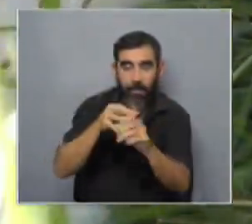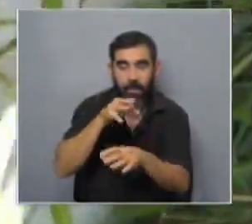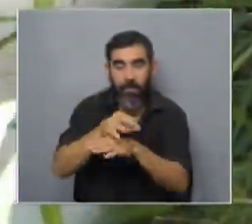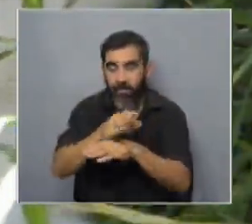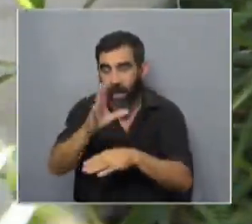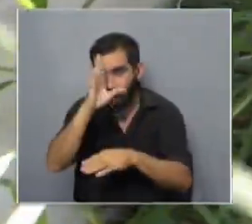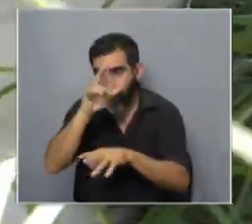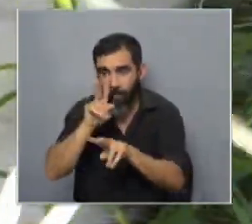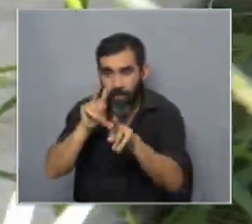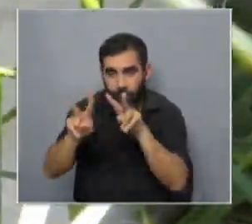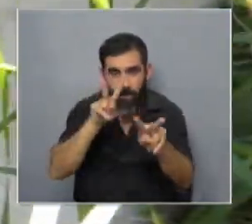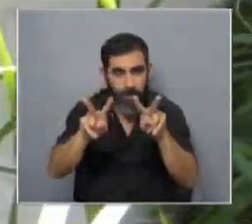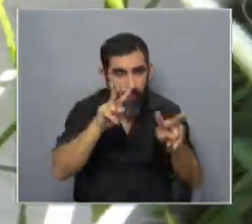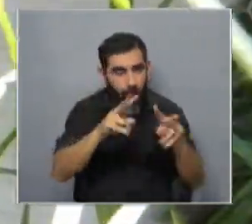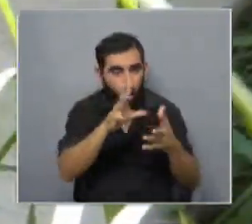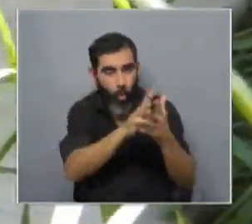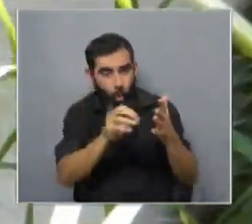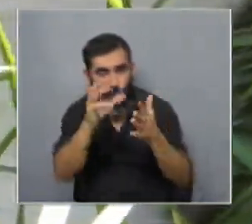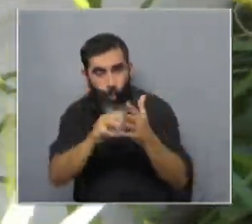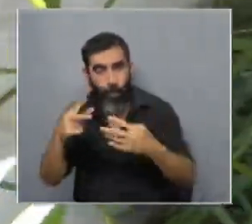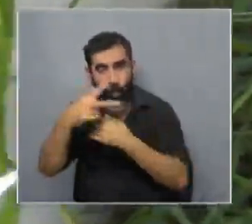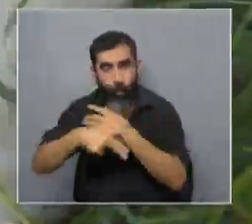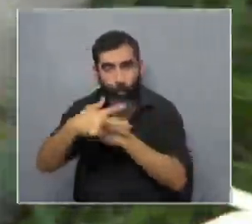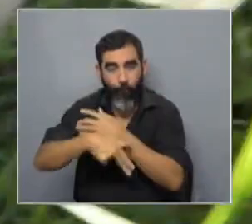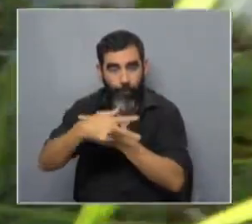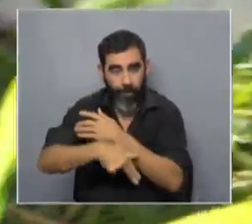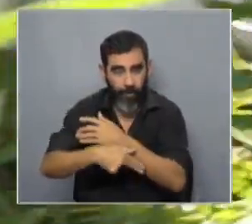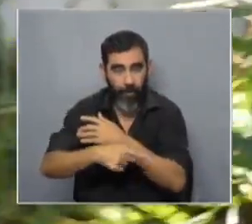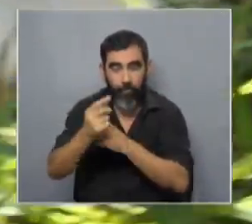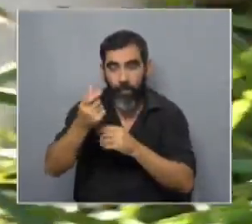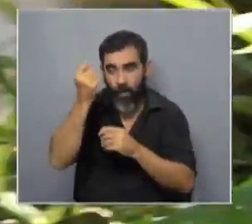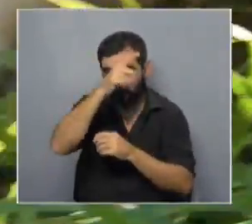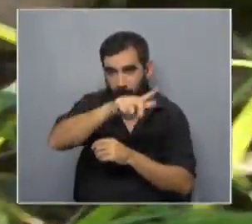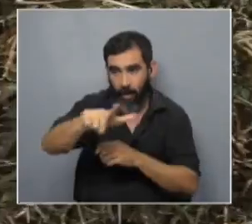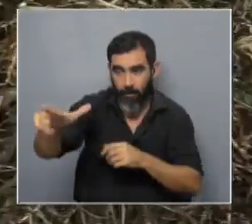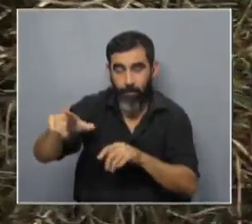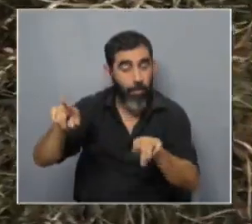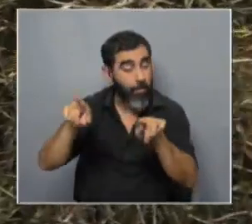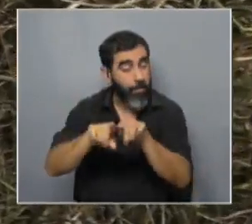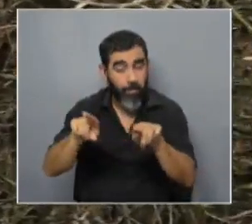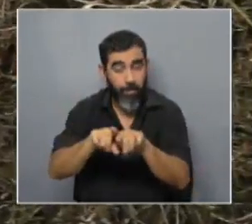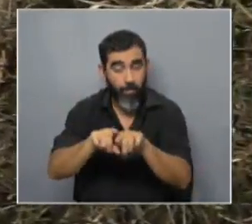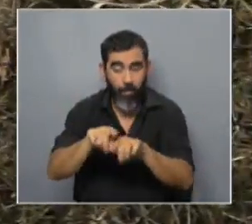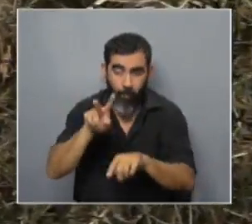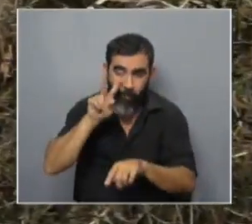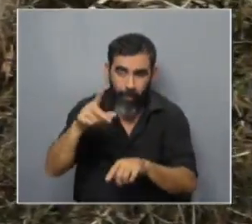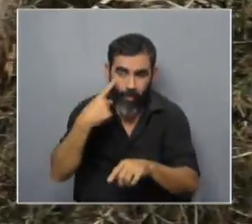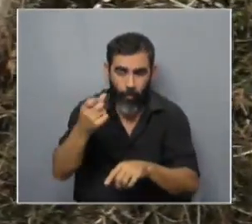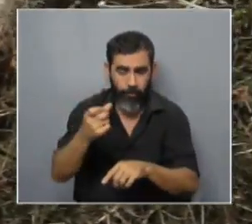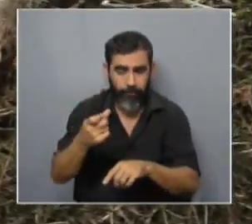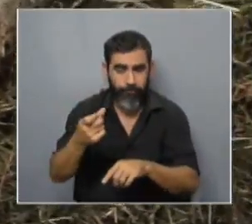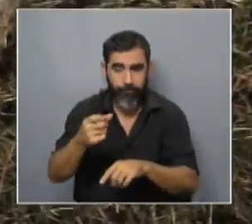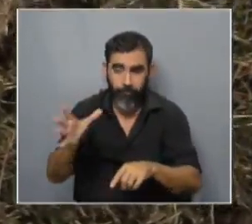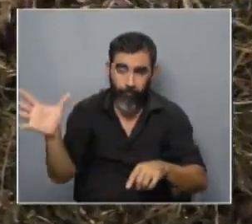aprenden mirando imitando a sus pares a sus ovejas entonces cuando van al campo ellos mismos van a ver que es